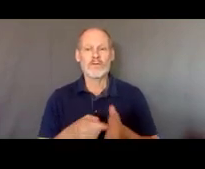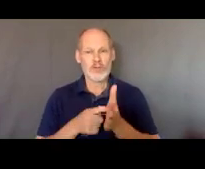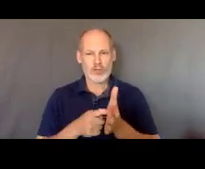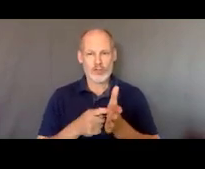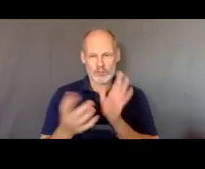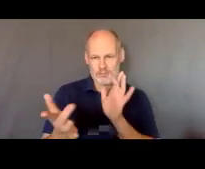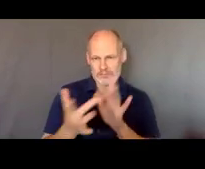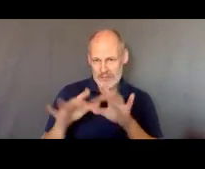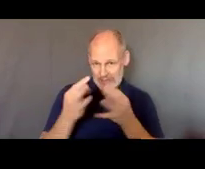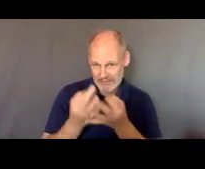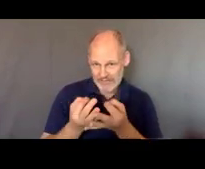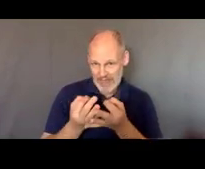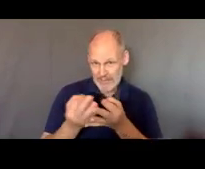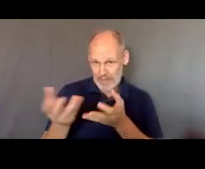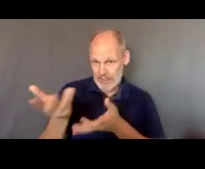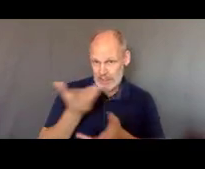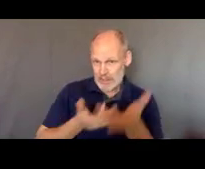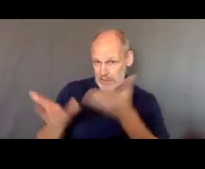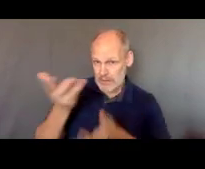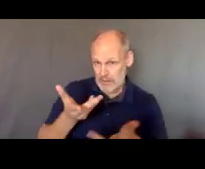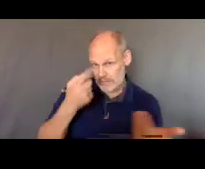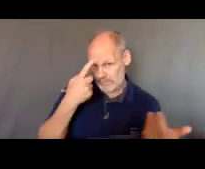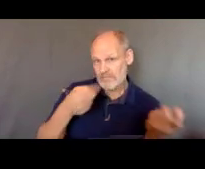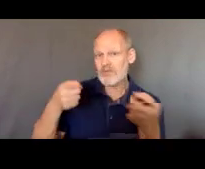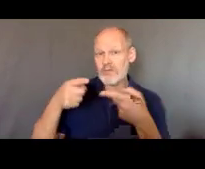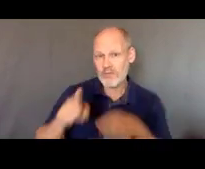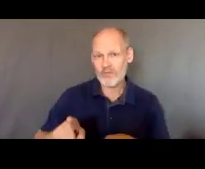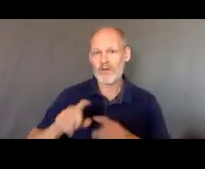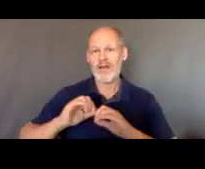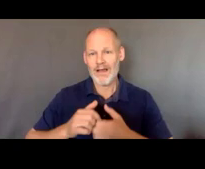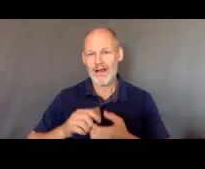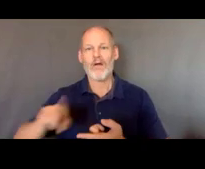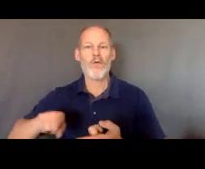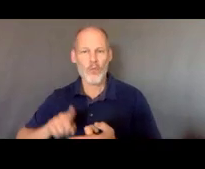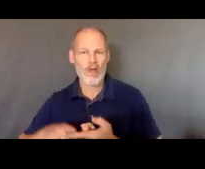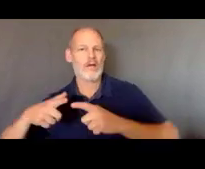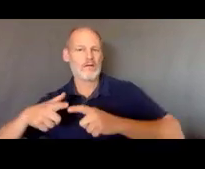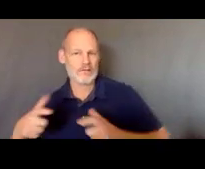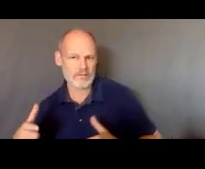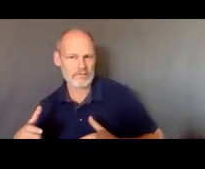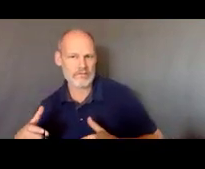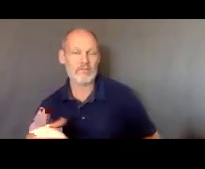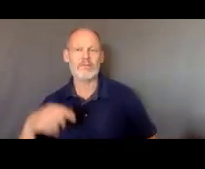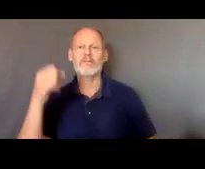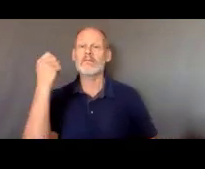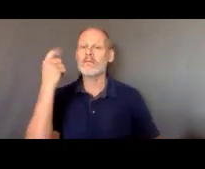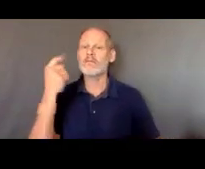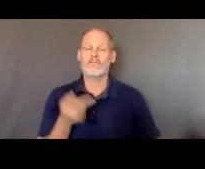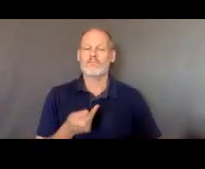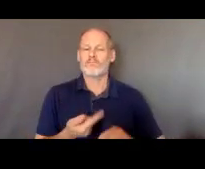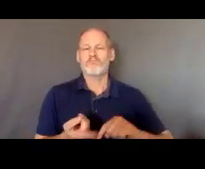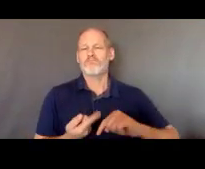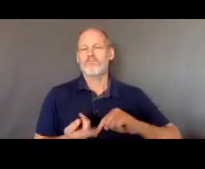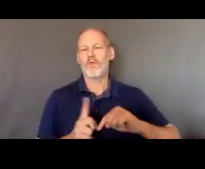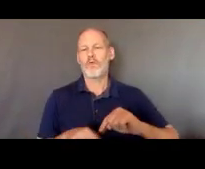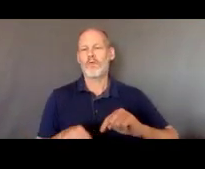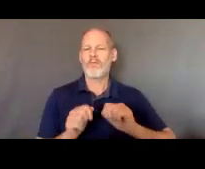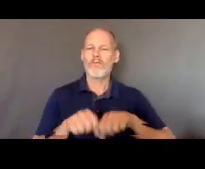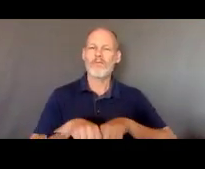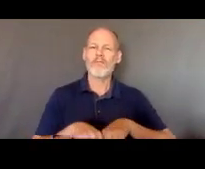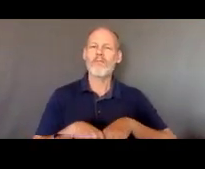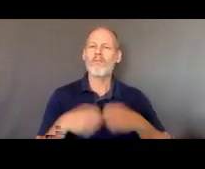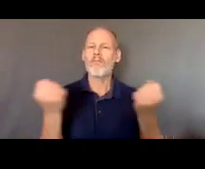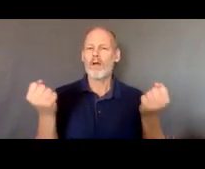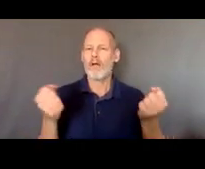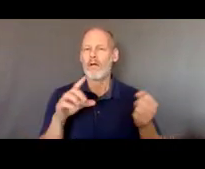la familia para que se hagan esos arreglos para que pues no haya ninguna